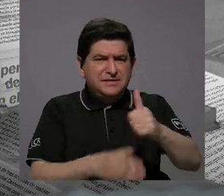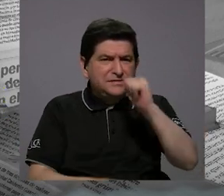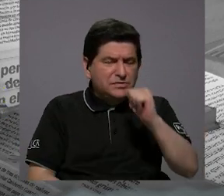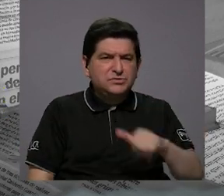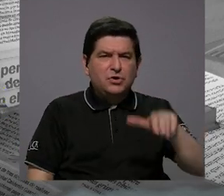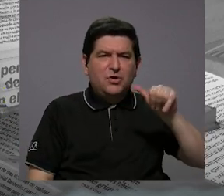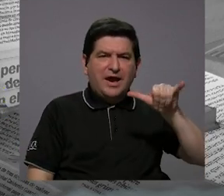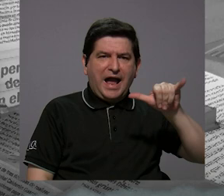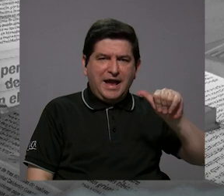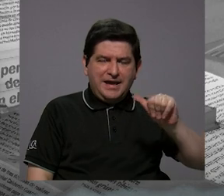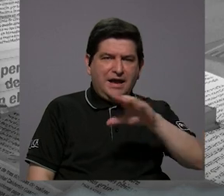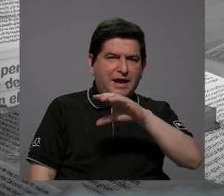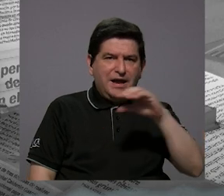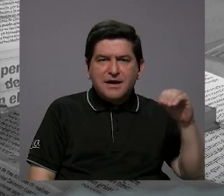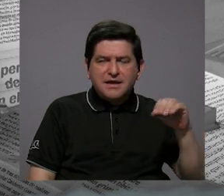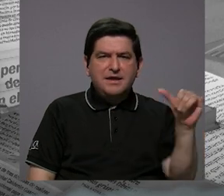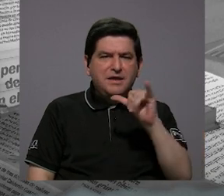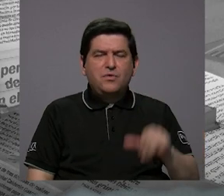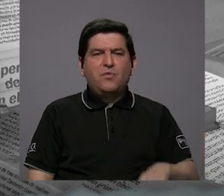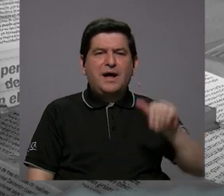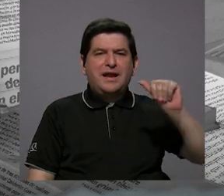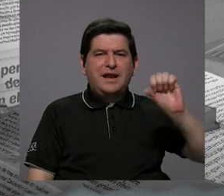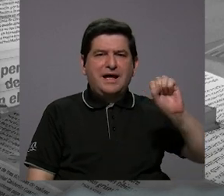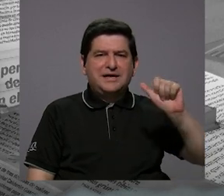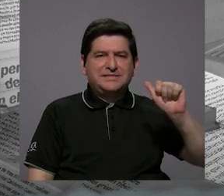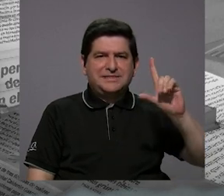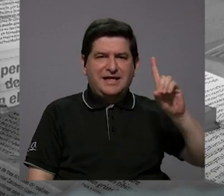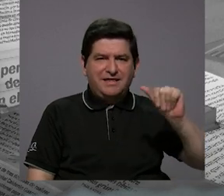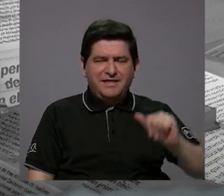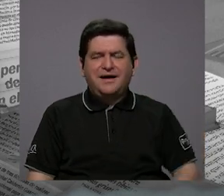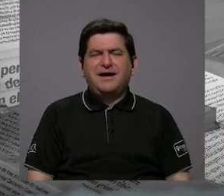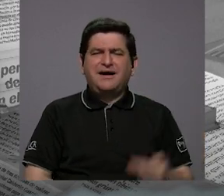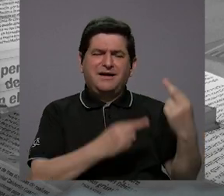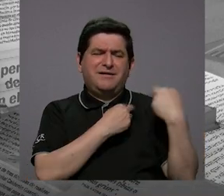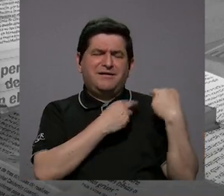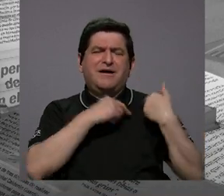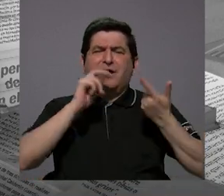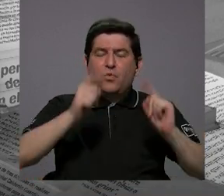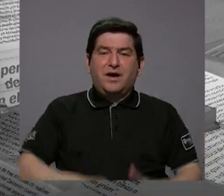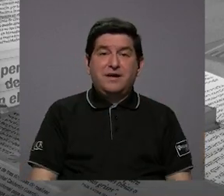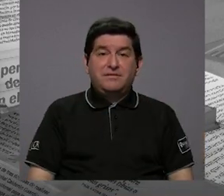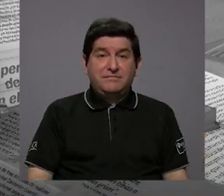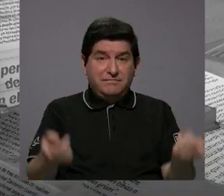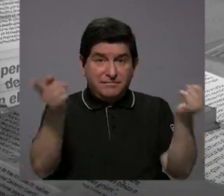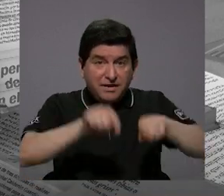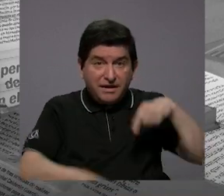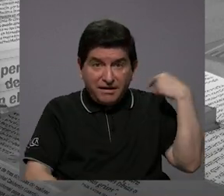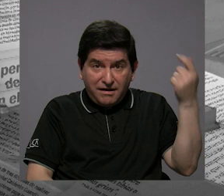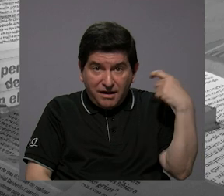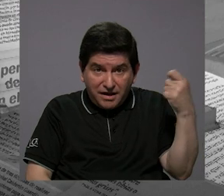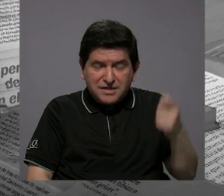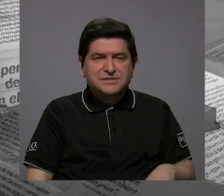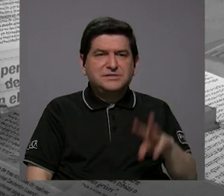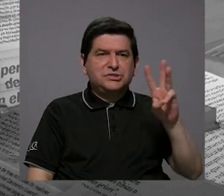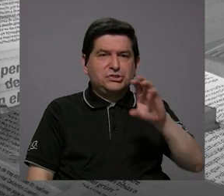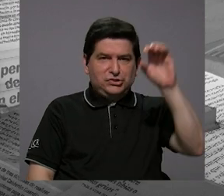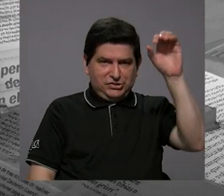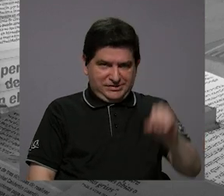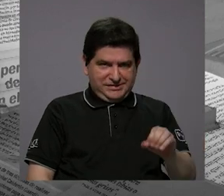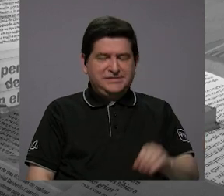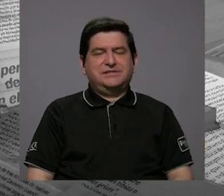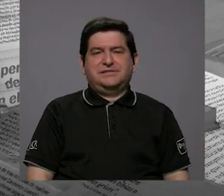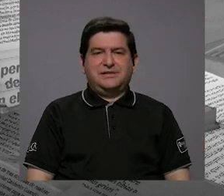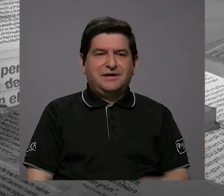acueductos y alcantarillados como las asadas? Bueno, en el caso de Guanacaste alrededor del